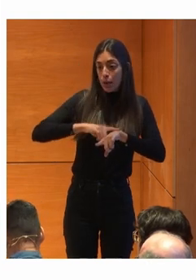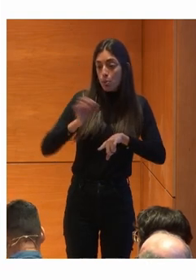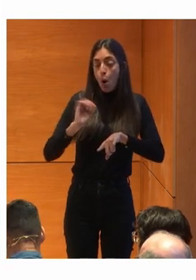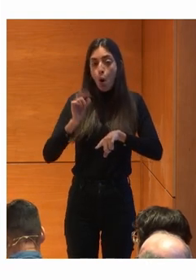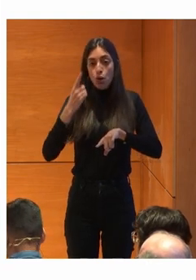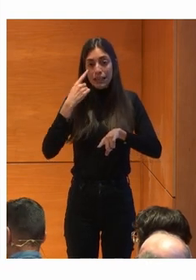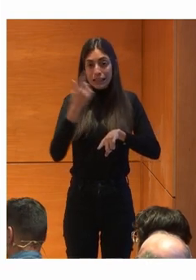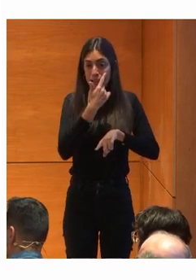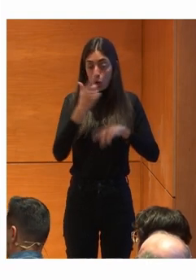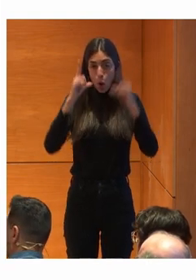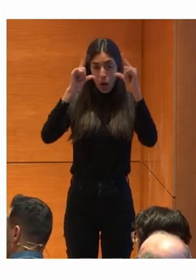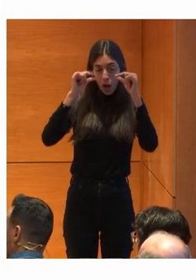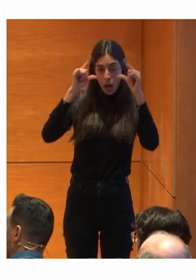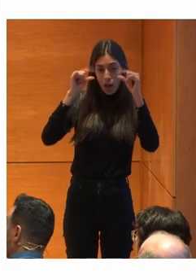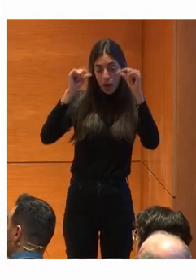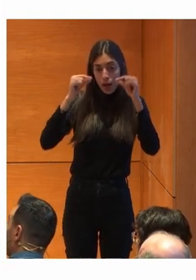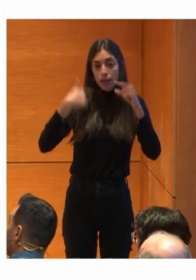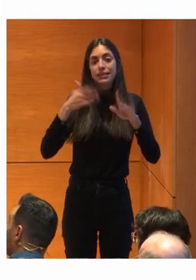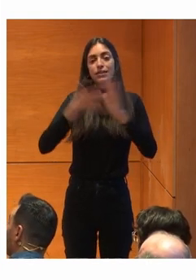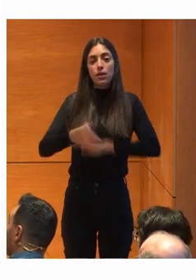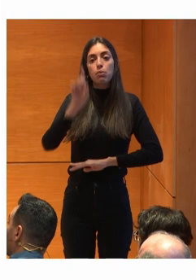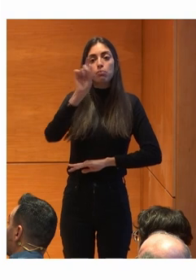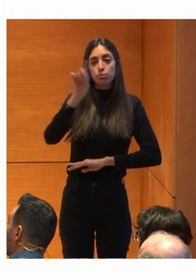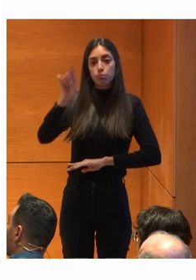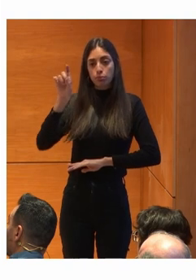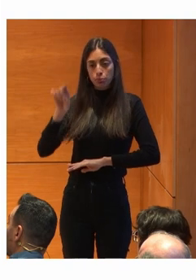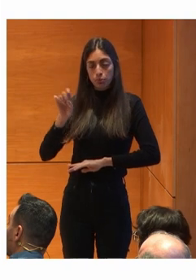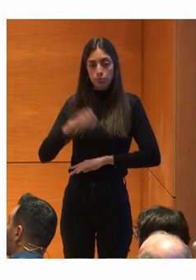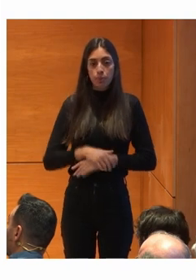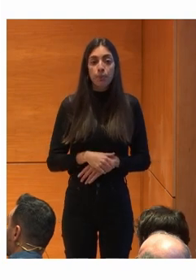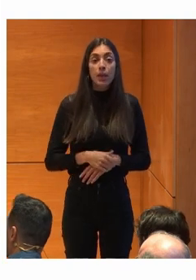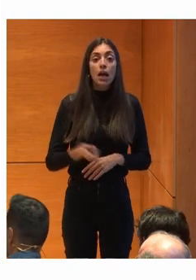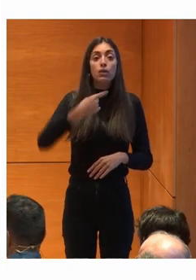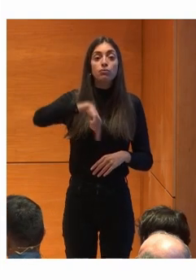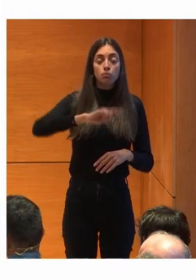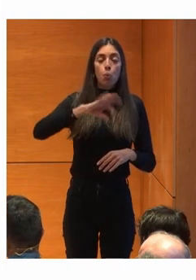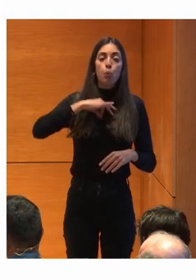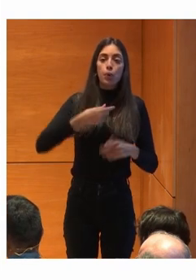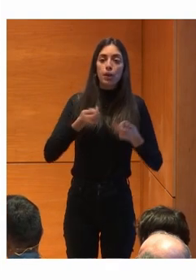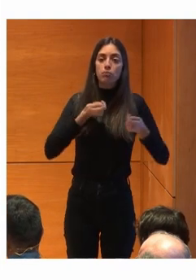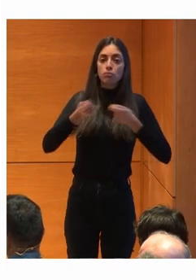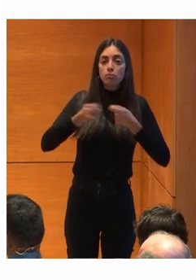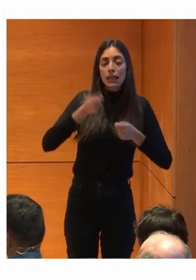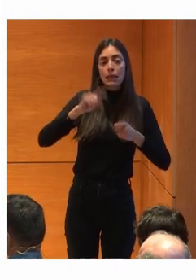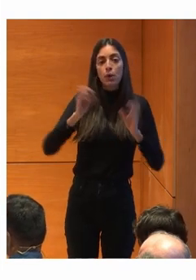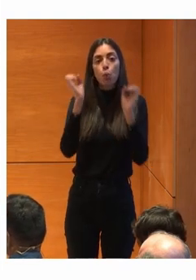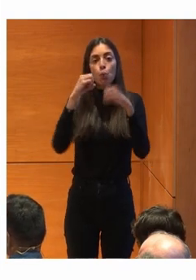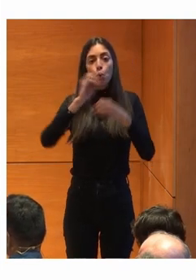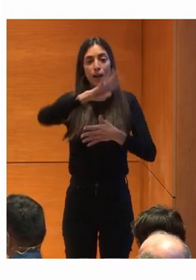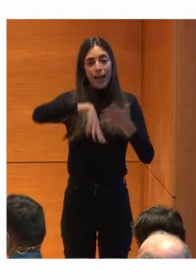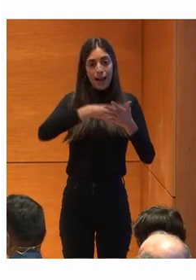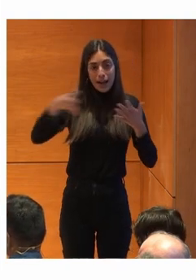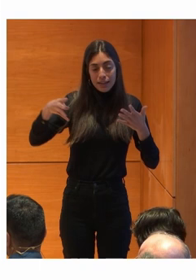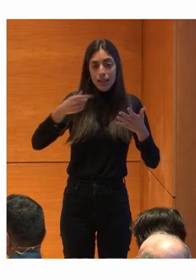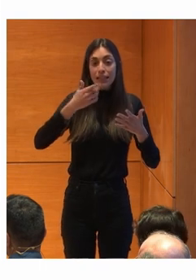Por medio de De la barra Del lector ocular Y podríamos manejarnos Utilizar el Google Calendar Algunas de las adaptaciones Que